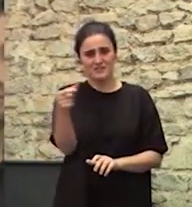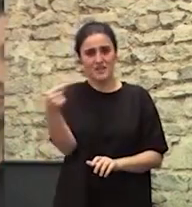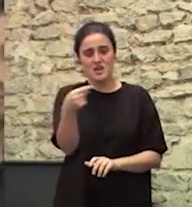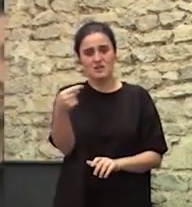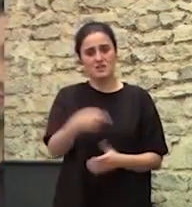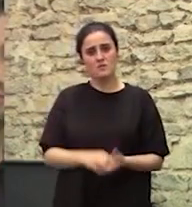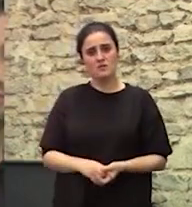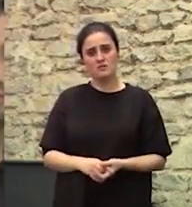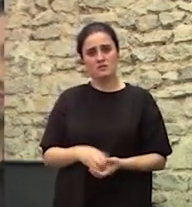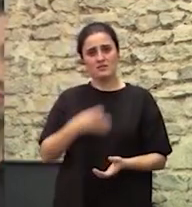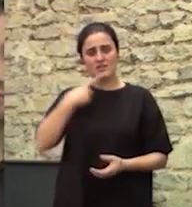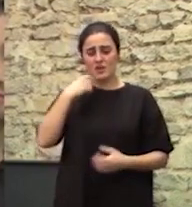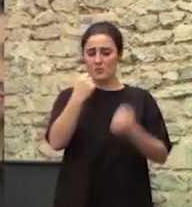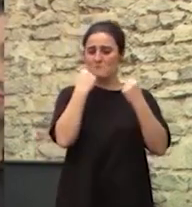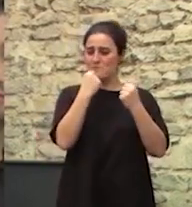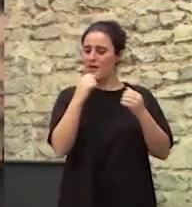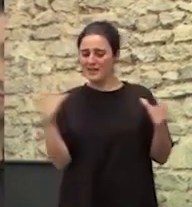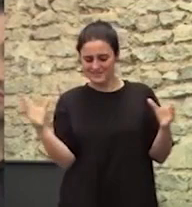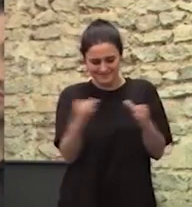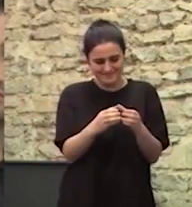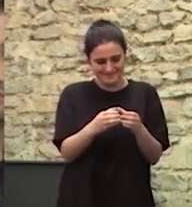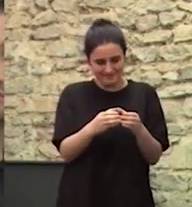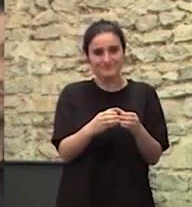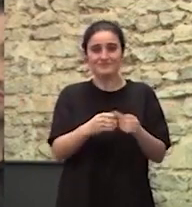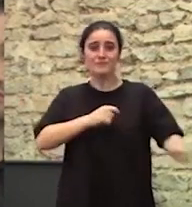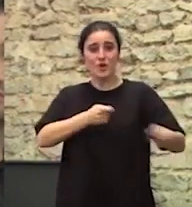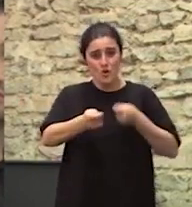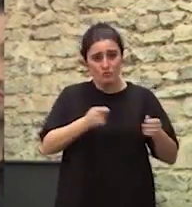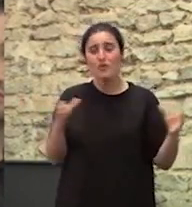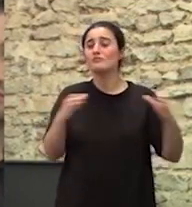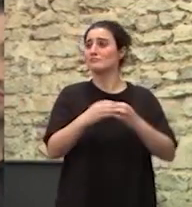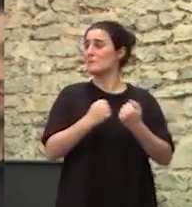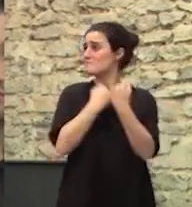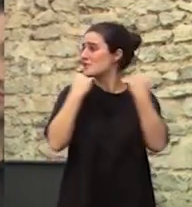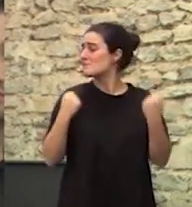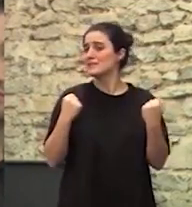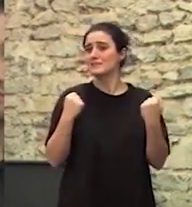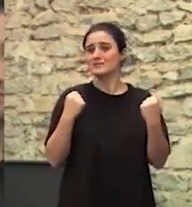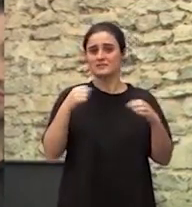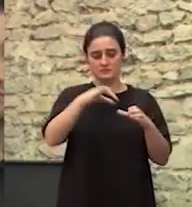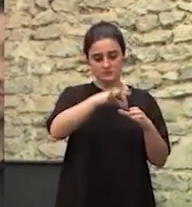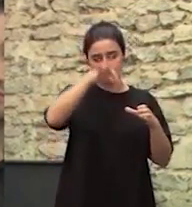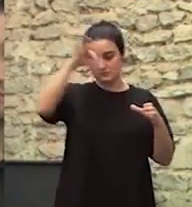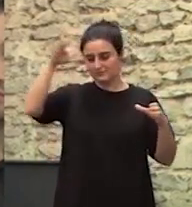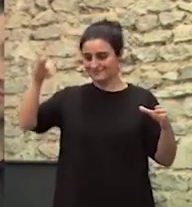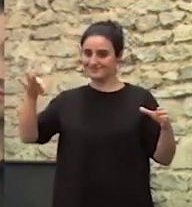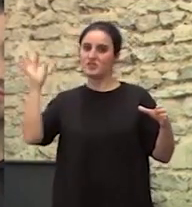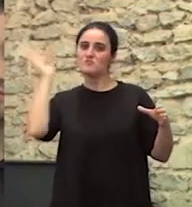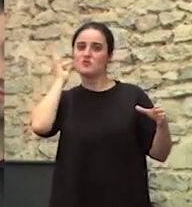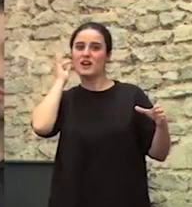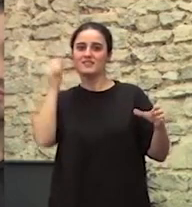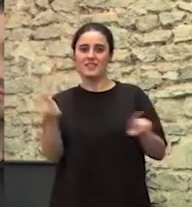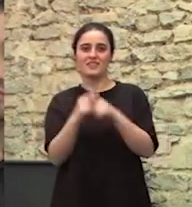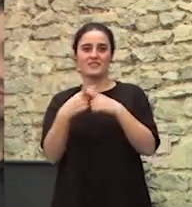expulsando del círculo de poder Del círculo de control Del círculo de empoderamiento A todas aquellas mujeres que no son como